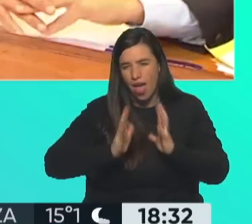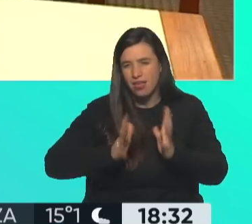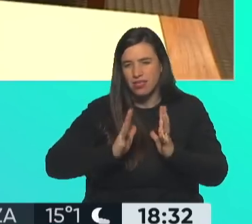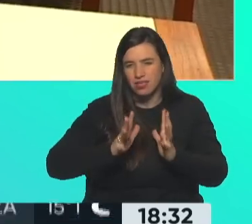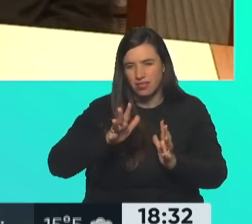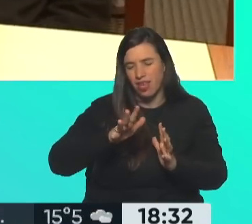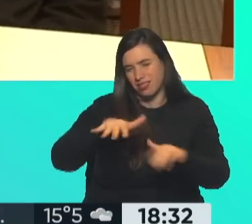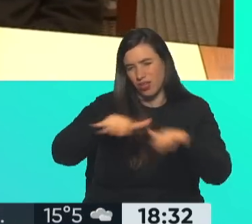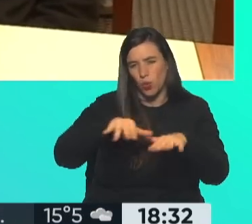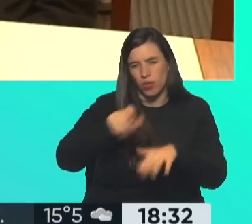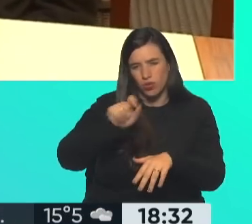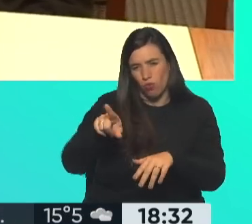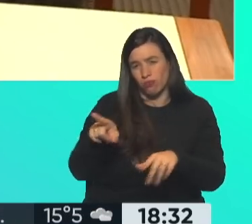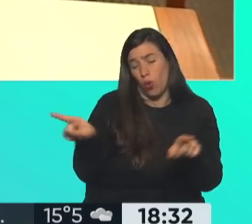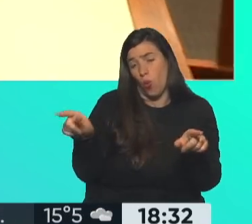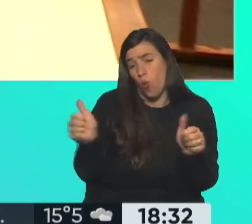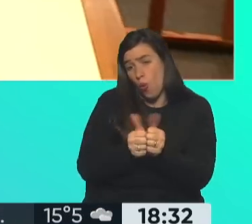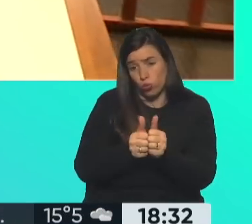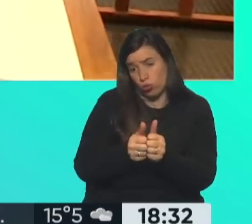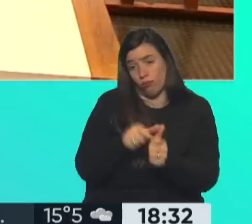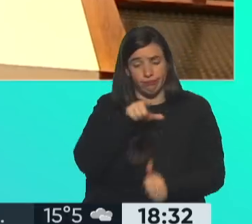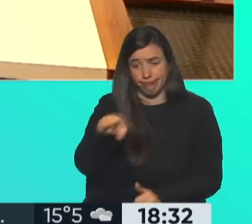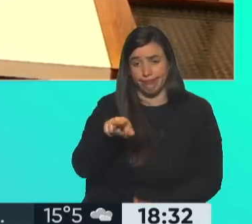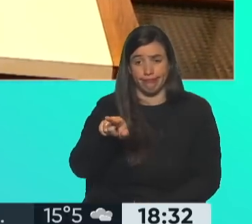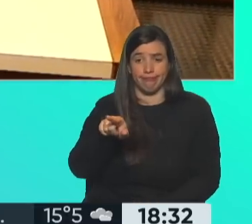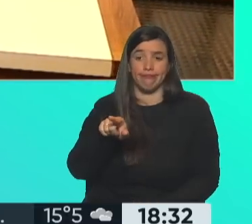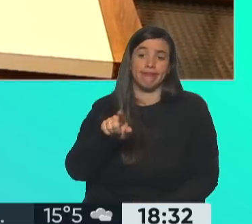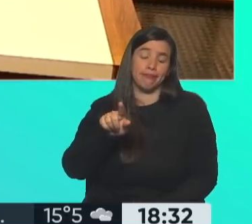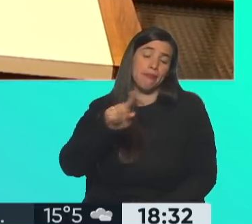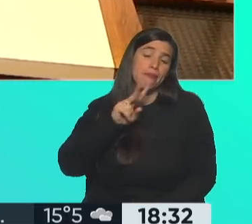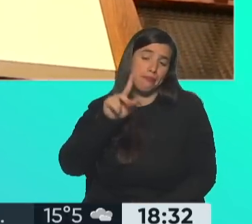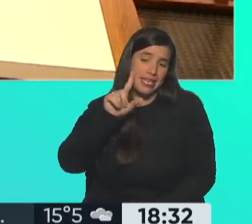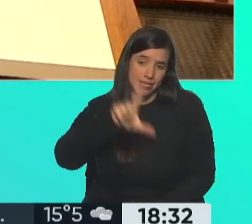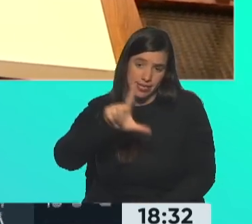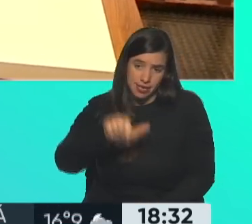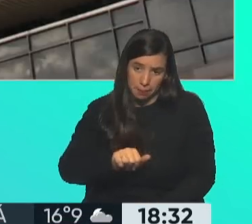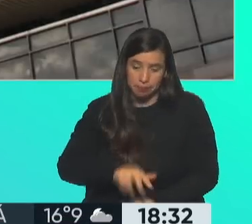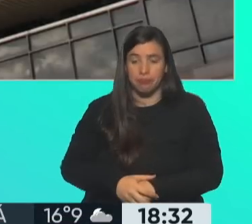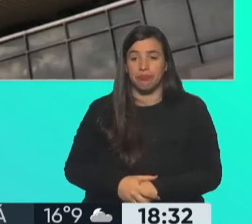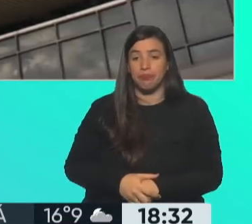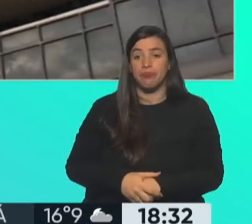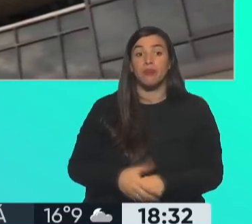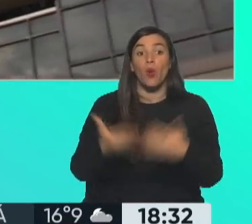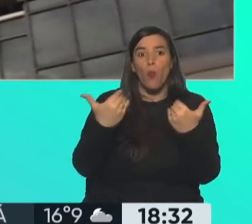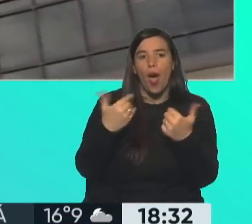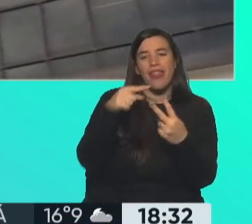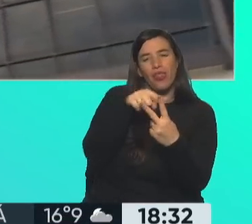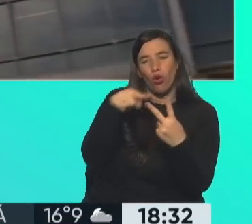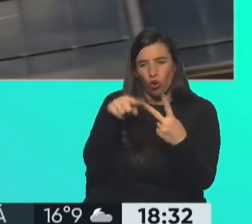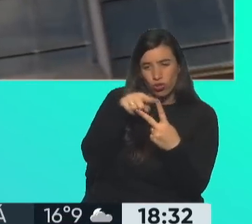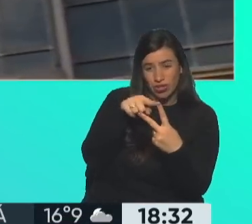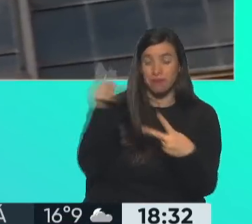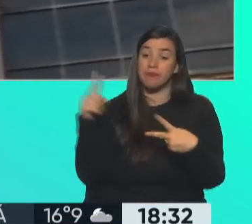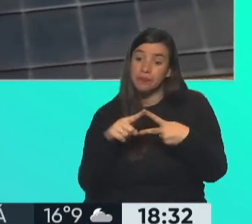violencia de género con su pareja que es justamente Sebastián Villa. Hay dos alternativas. O esas lesiones fueron